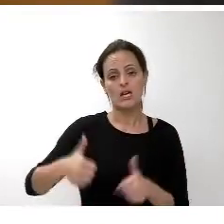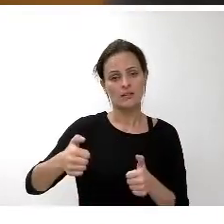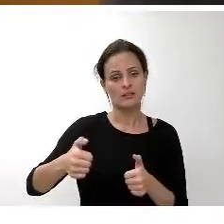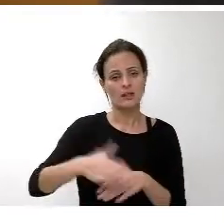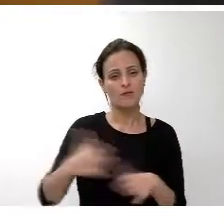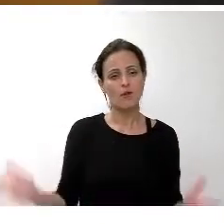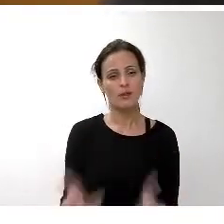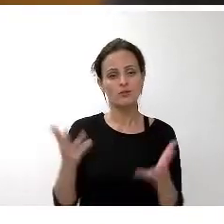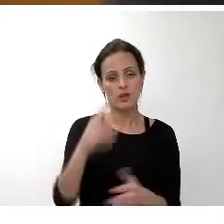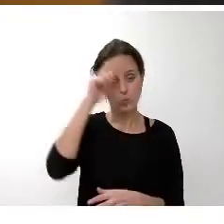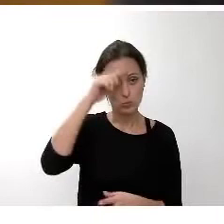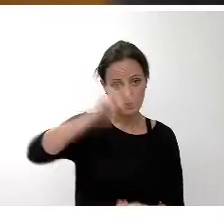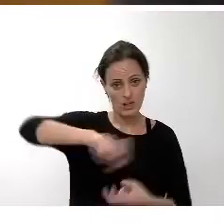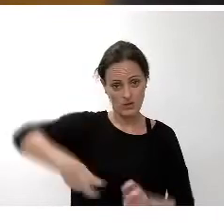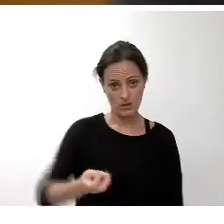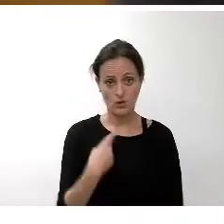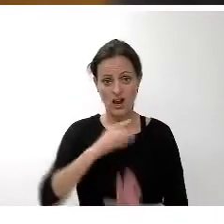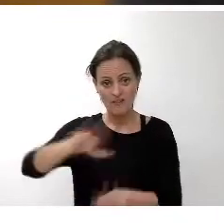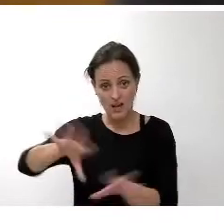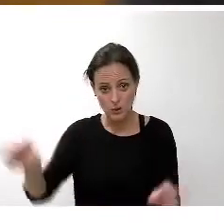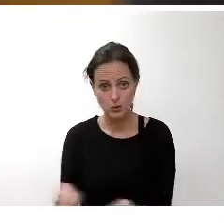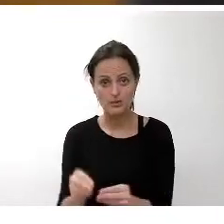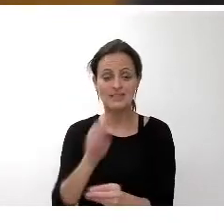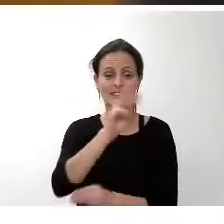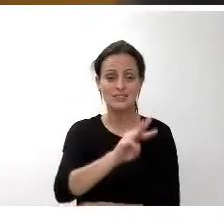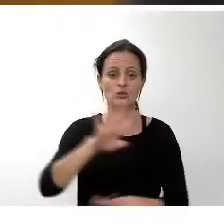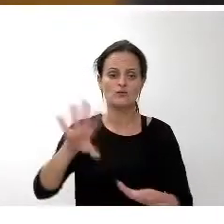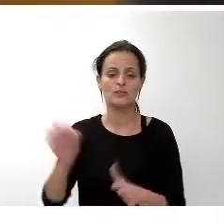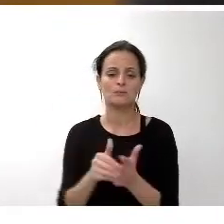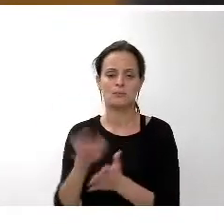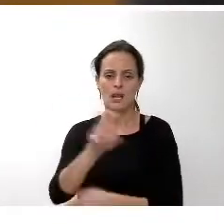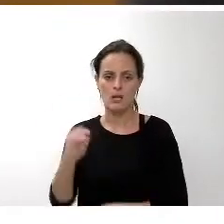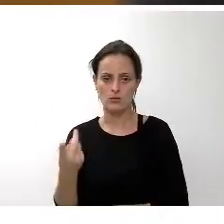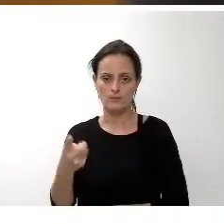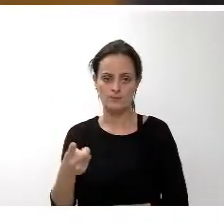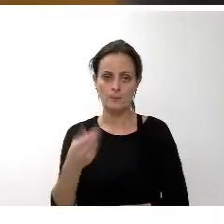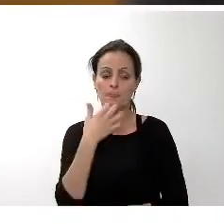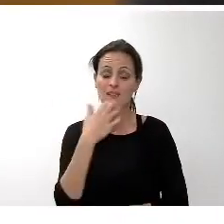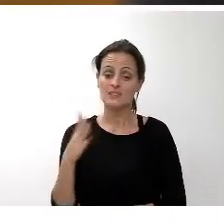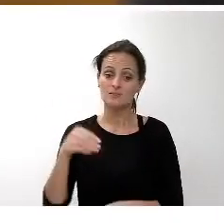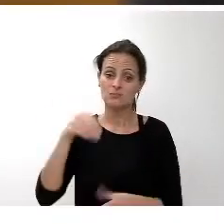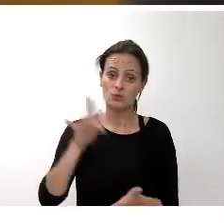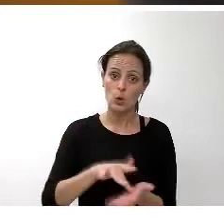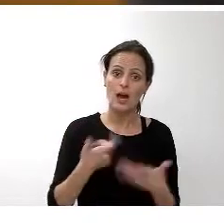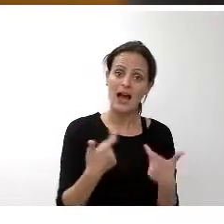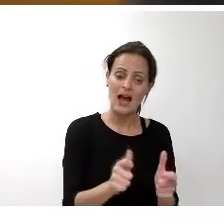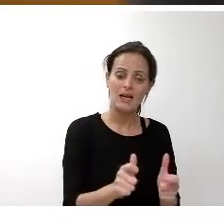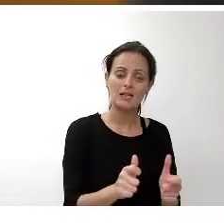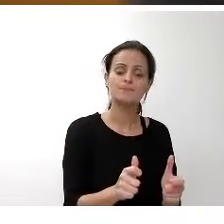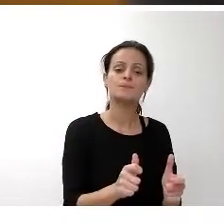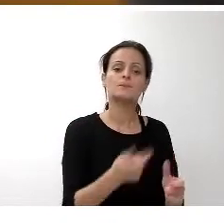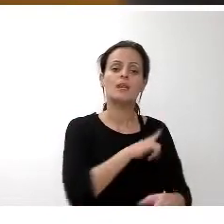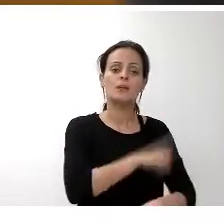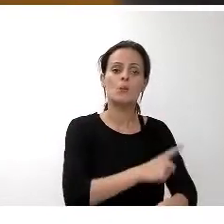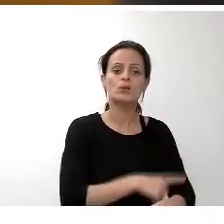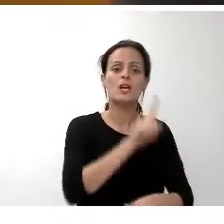que se destina 300.000 euros en materia de deportes supera en 2016 los 11,8 millones de euros